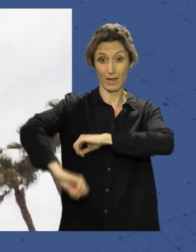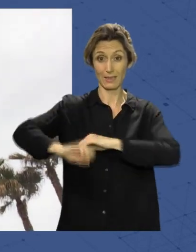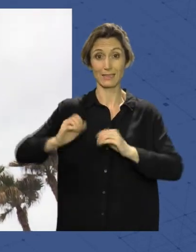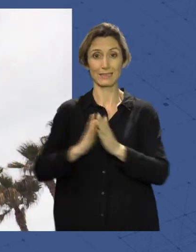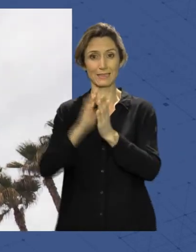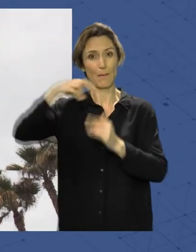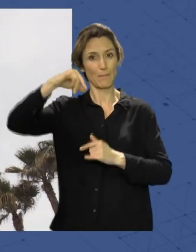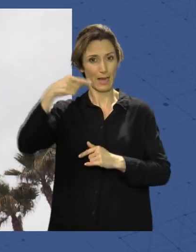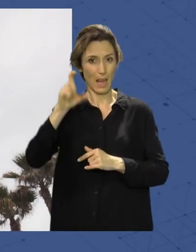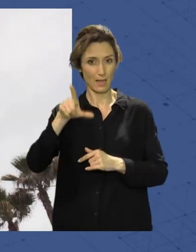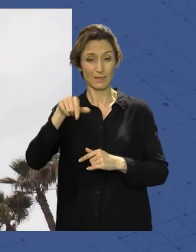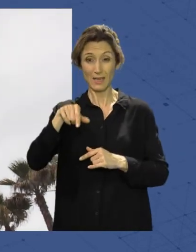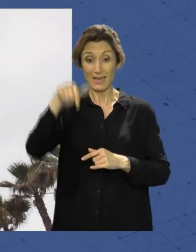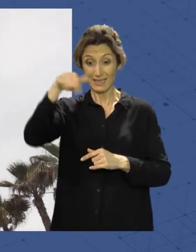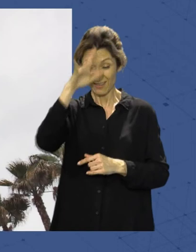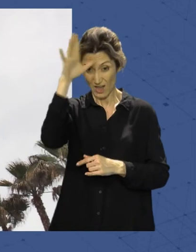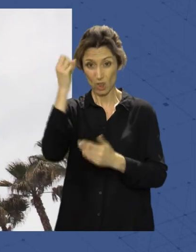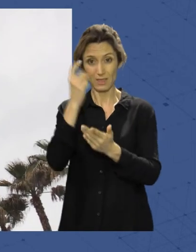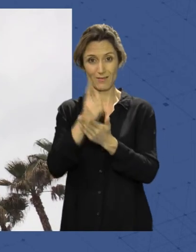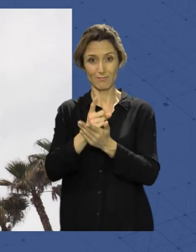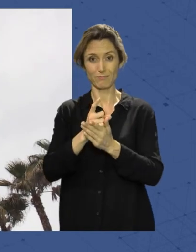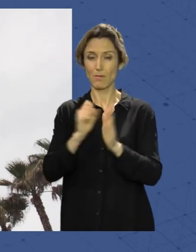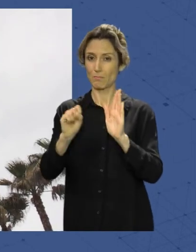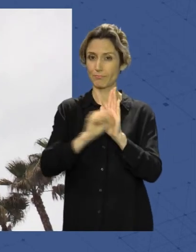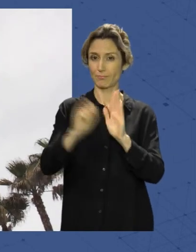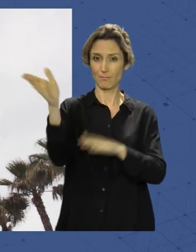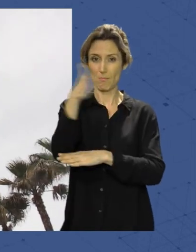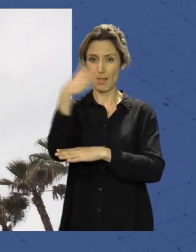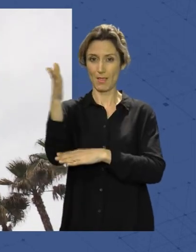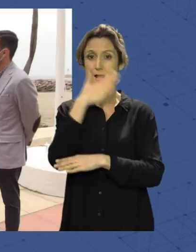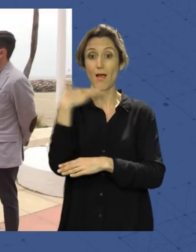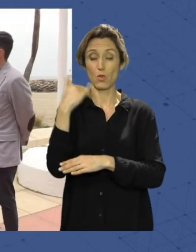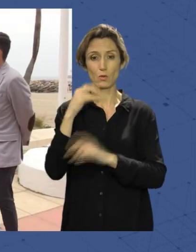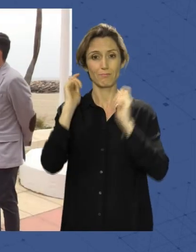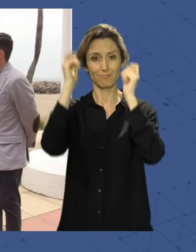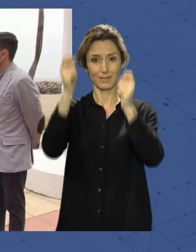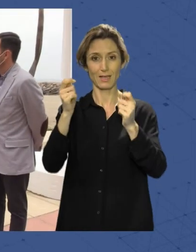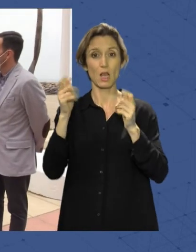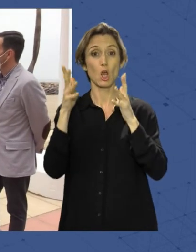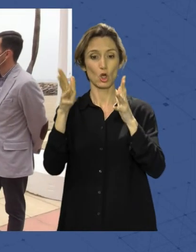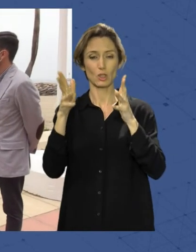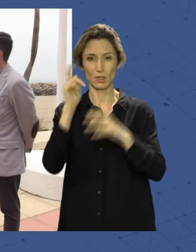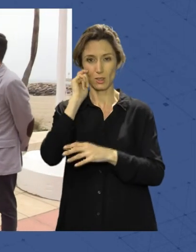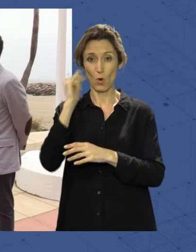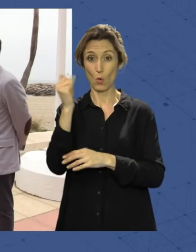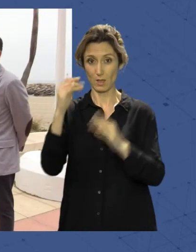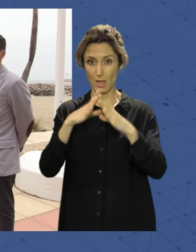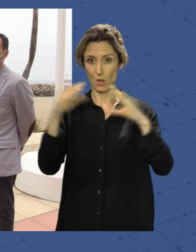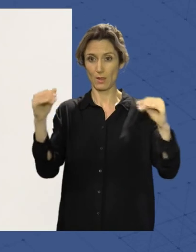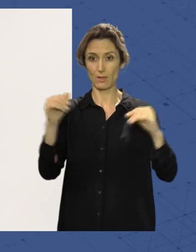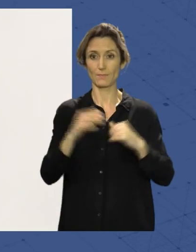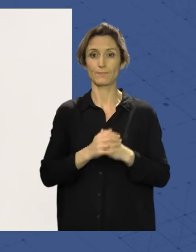volverán a contar este verano con el distintivo de bandera azul que otorga la Consejería de Turismo de la Junta de Andalucía